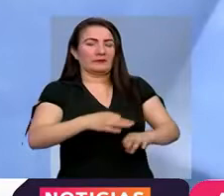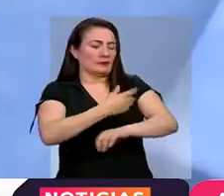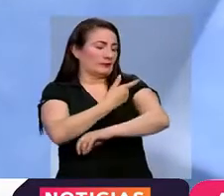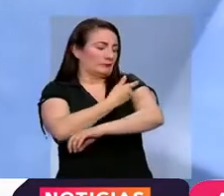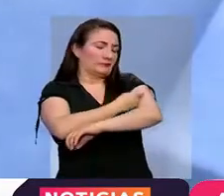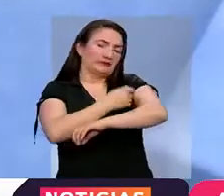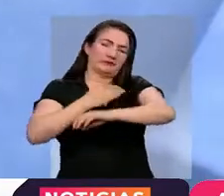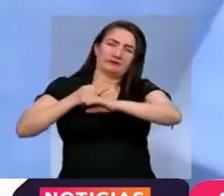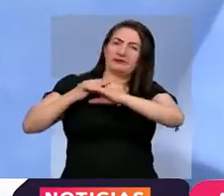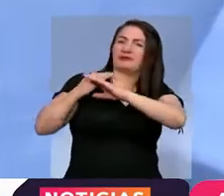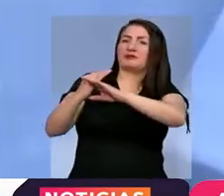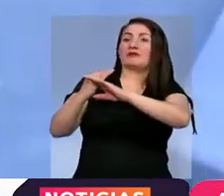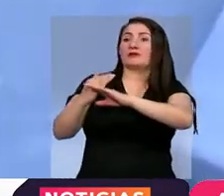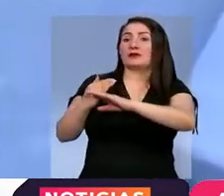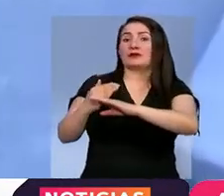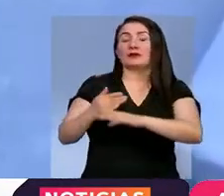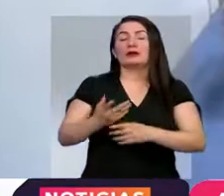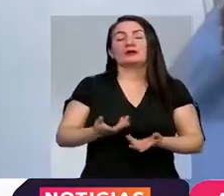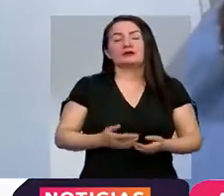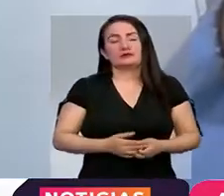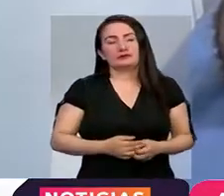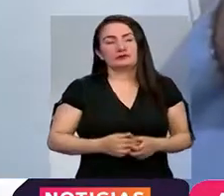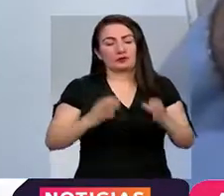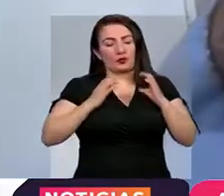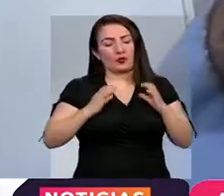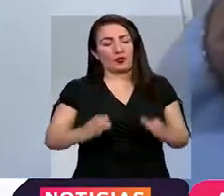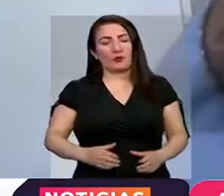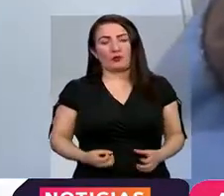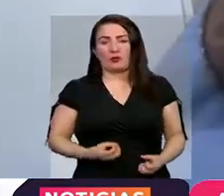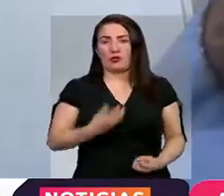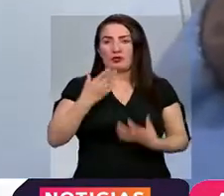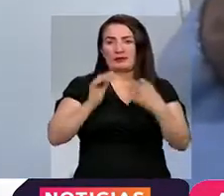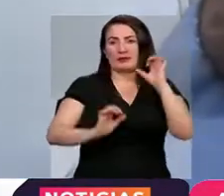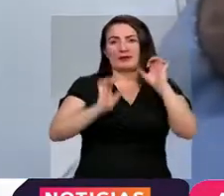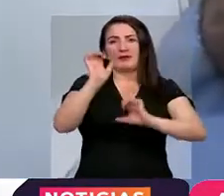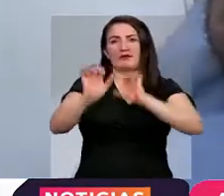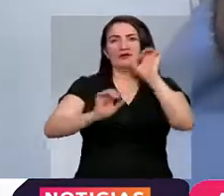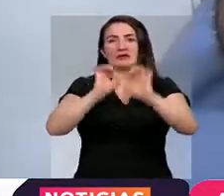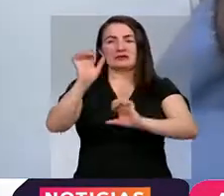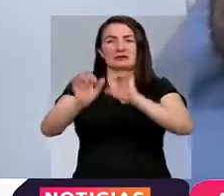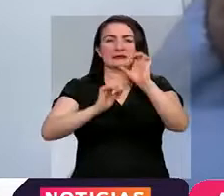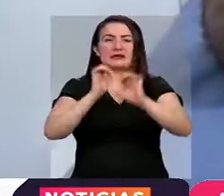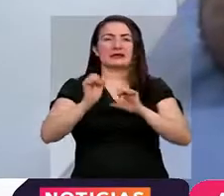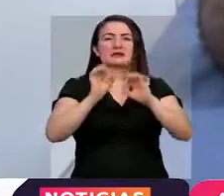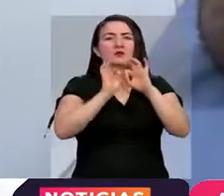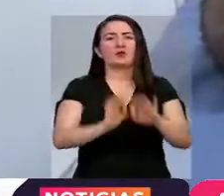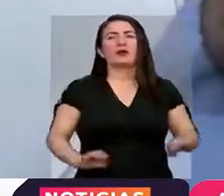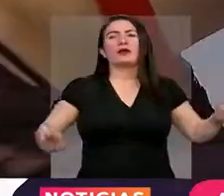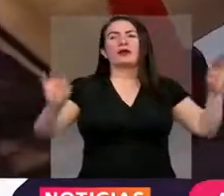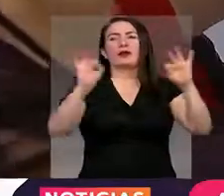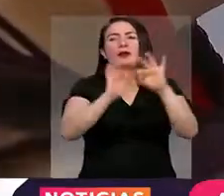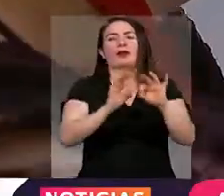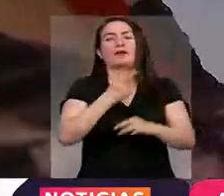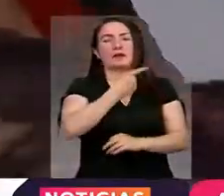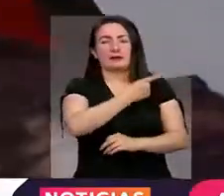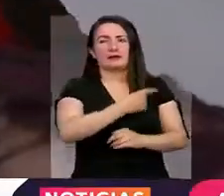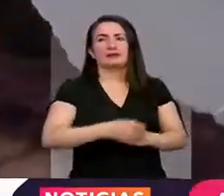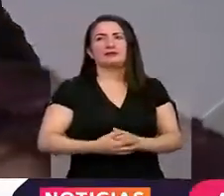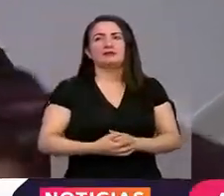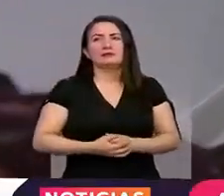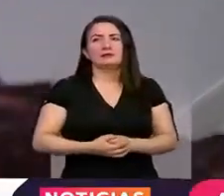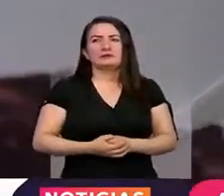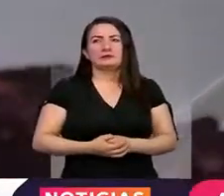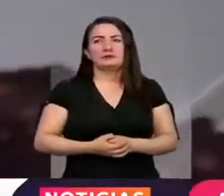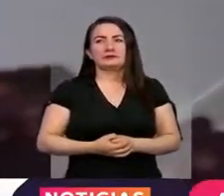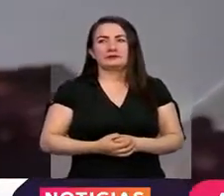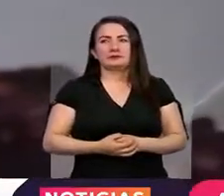enfermedad para que cuando se aplique el cuerpo produzca defensas. Por eso es de vital importancia tener al día el